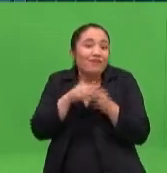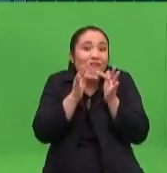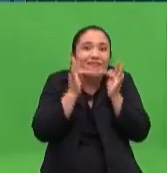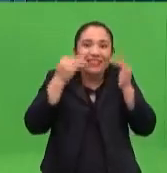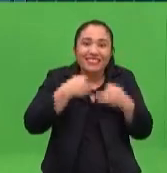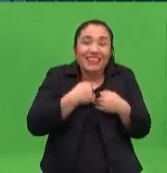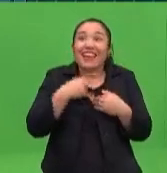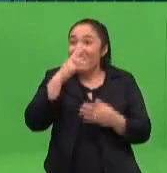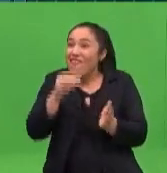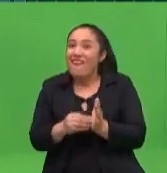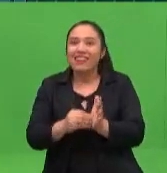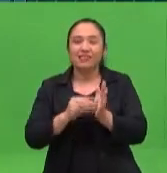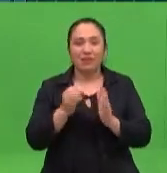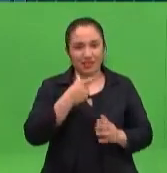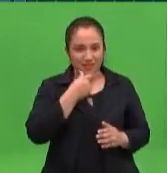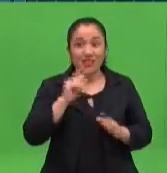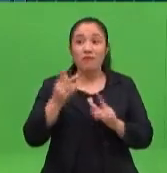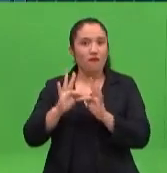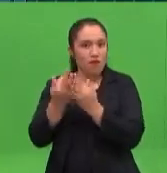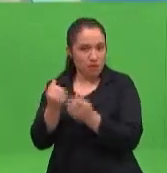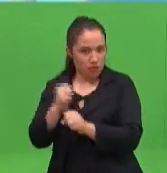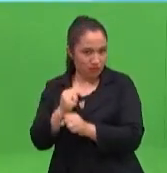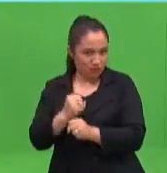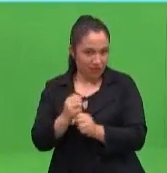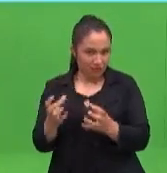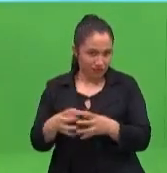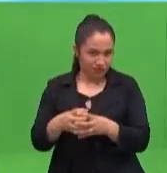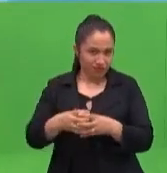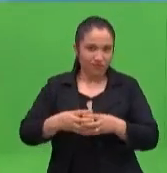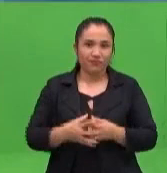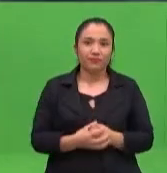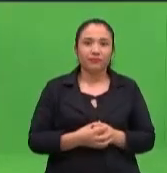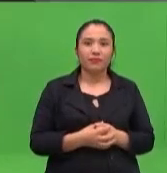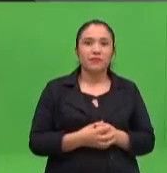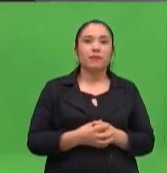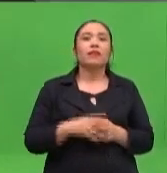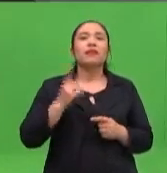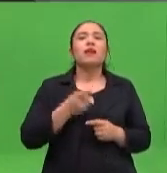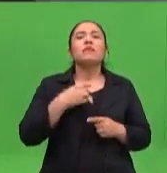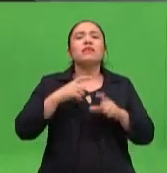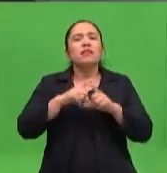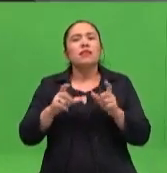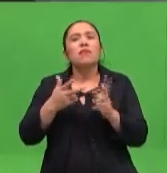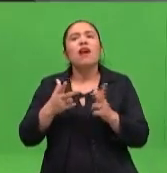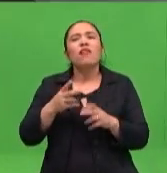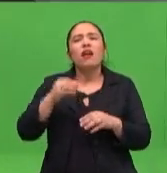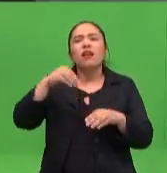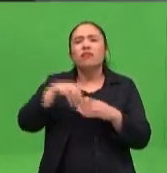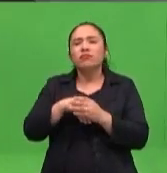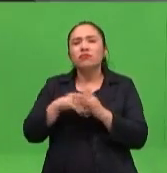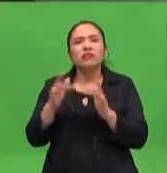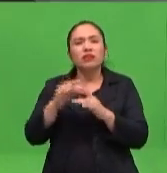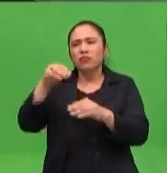la familia. Cuando hablamos de la plataforma que la tenemos aquí al costado, detrás de la licenciada, ¿qué cantidad de